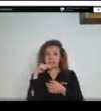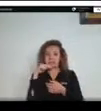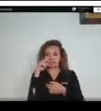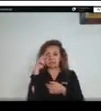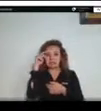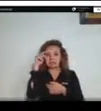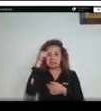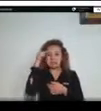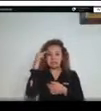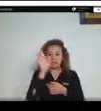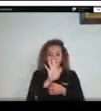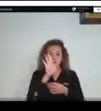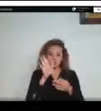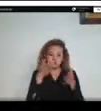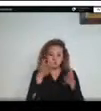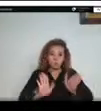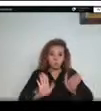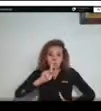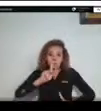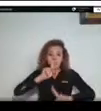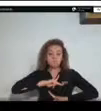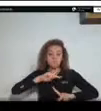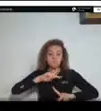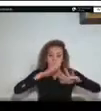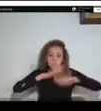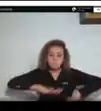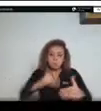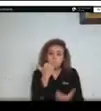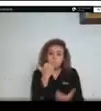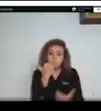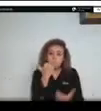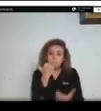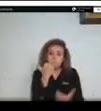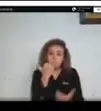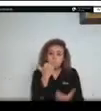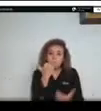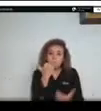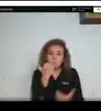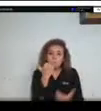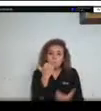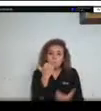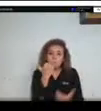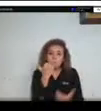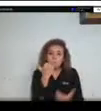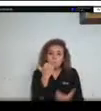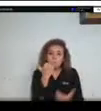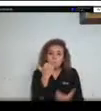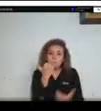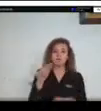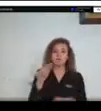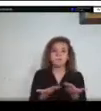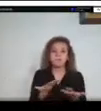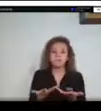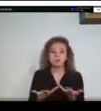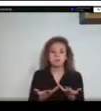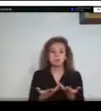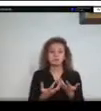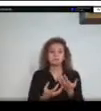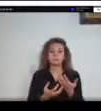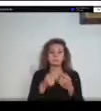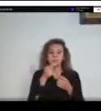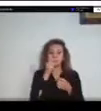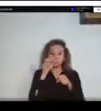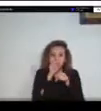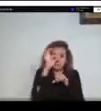entonces es una especie de la cual dependen muchos insectos, cabe decir que en este incendio